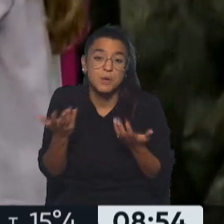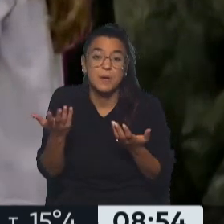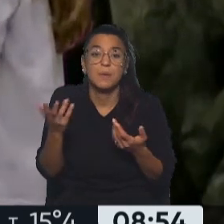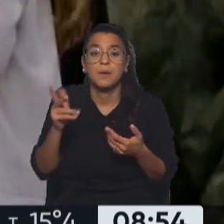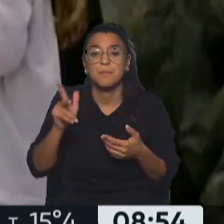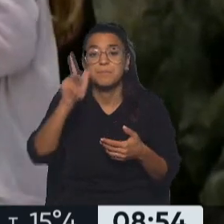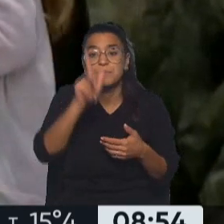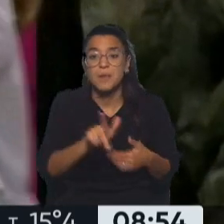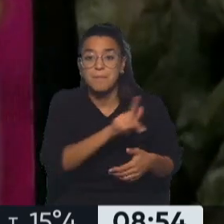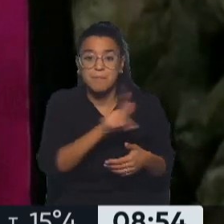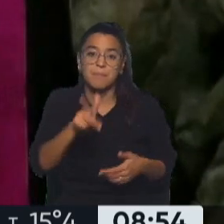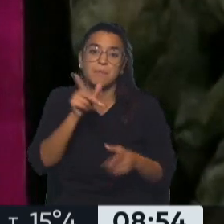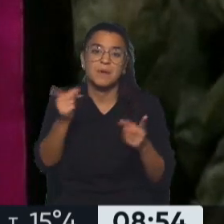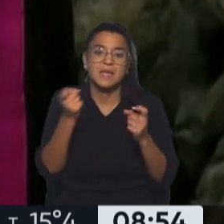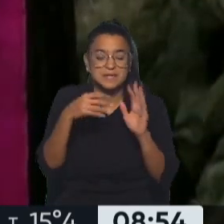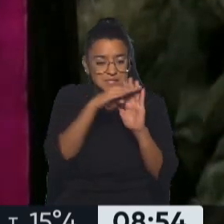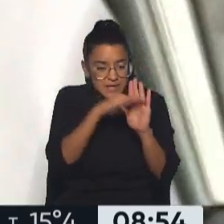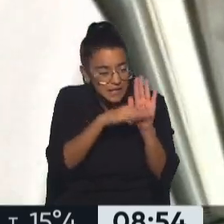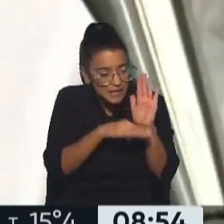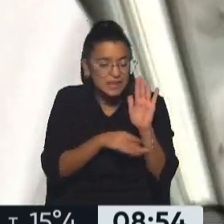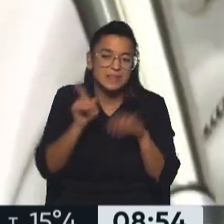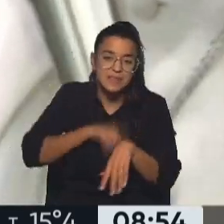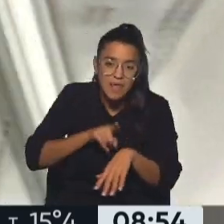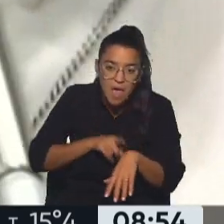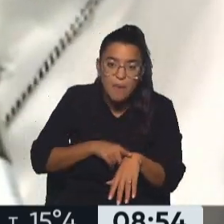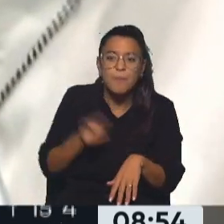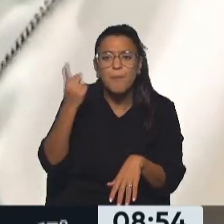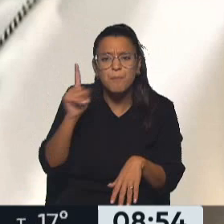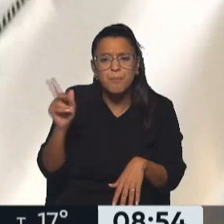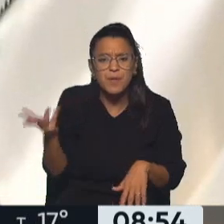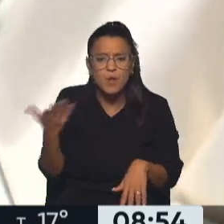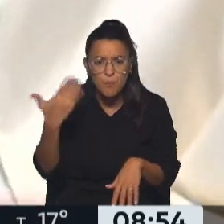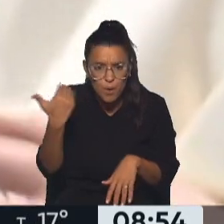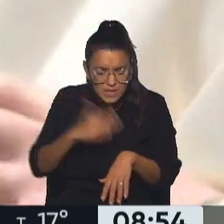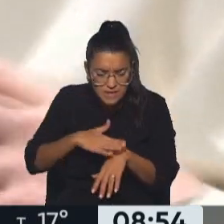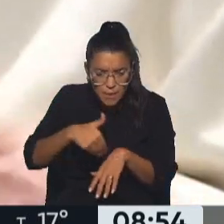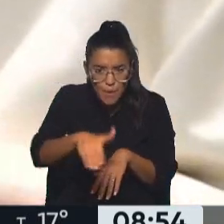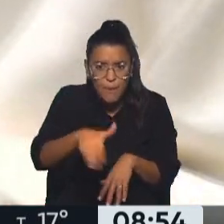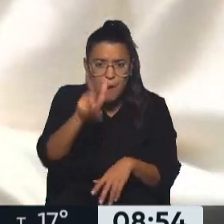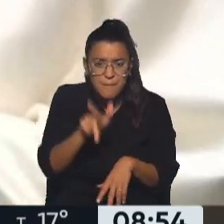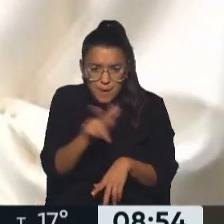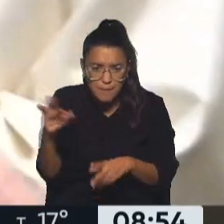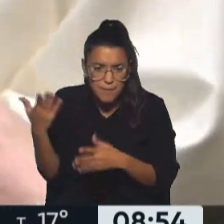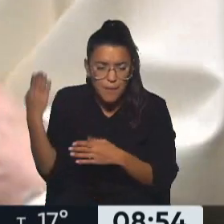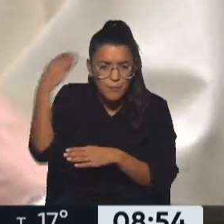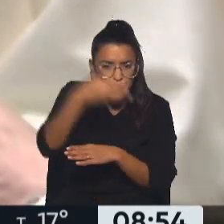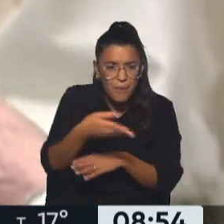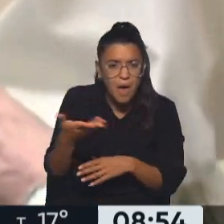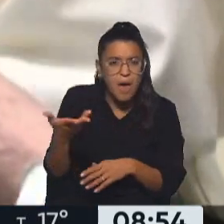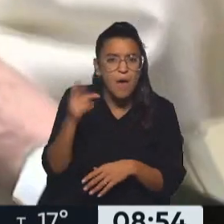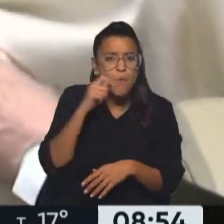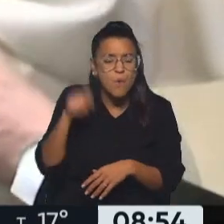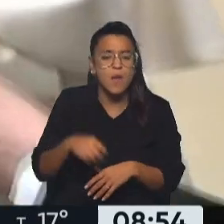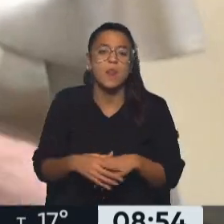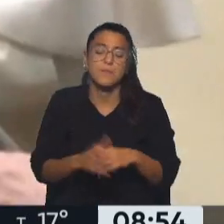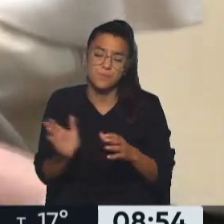sus requisitos y su tiempo, pero en poco tiempo la presencia del Papa en la zona de conflicto? Bueno, es lo